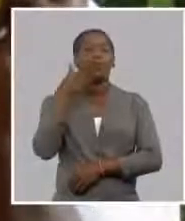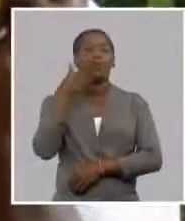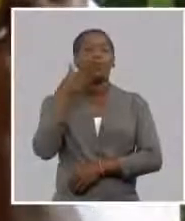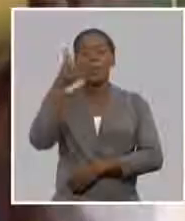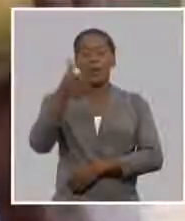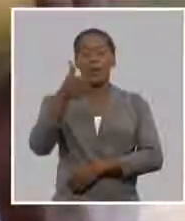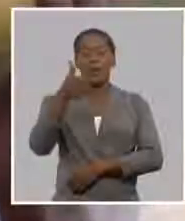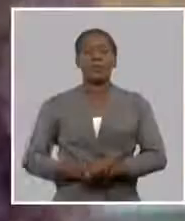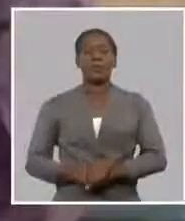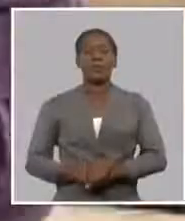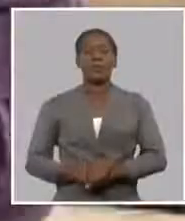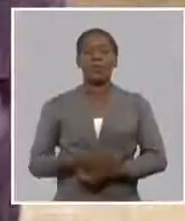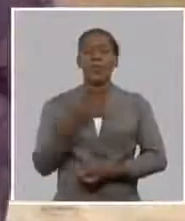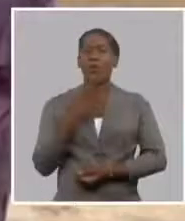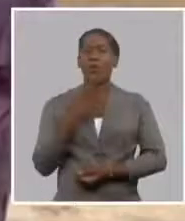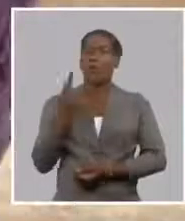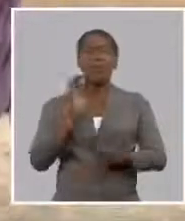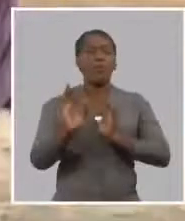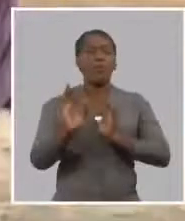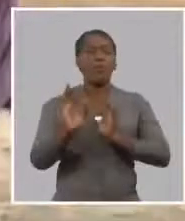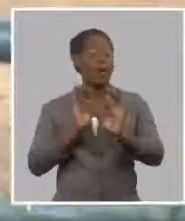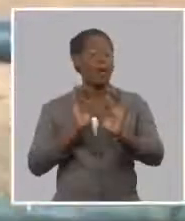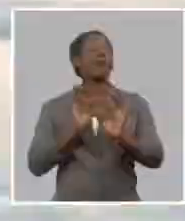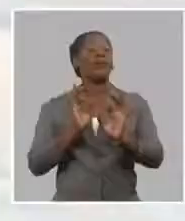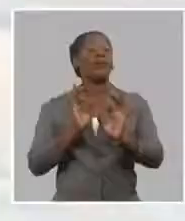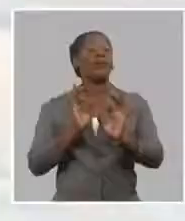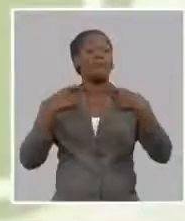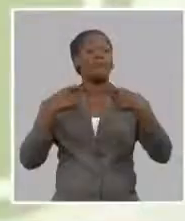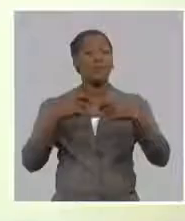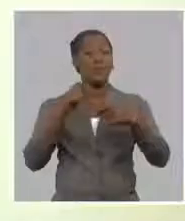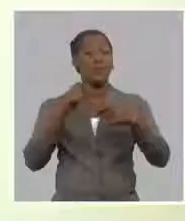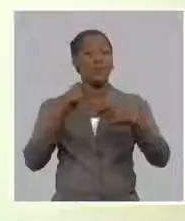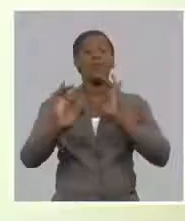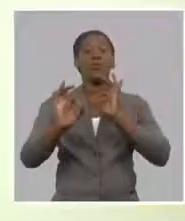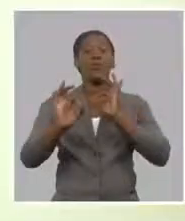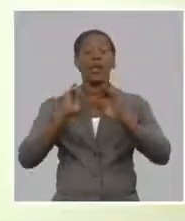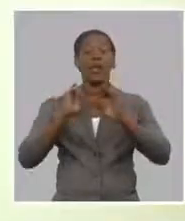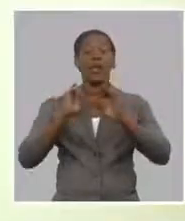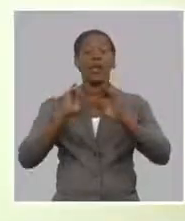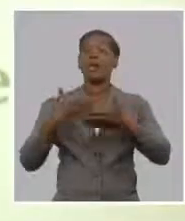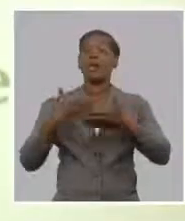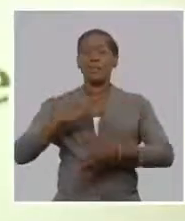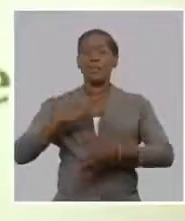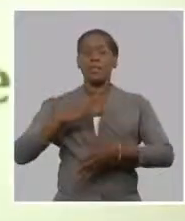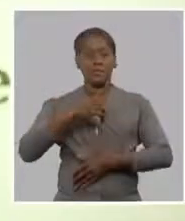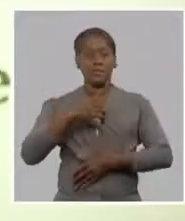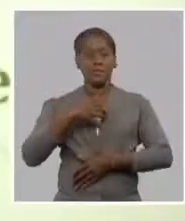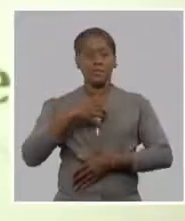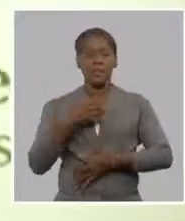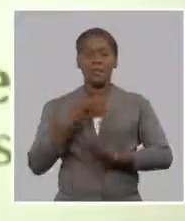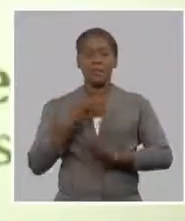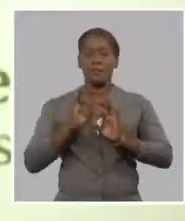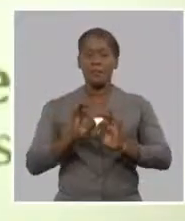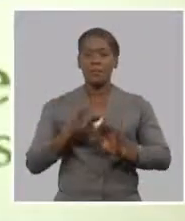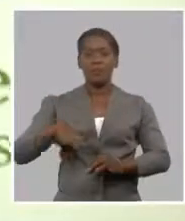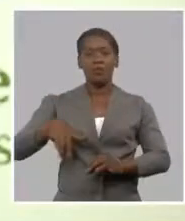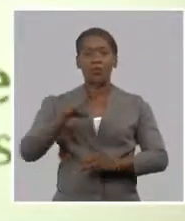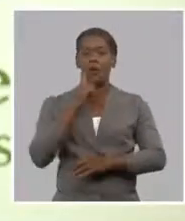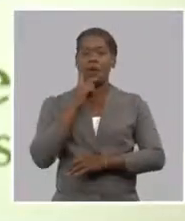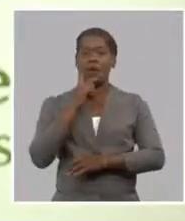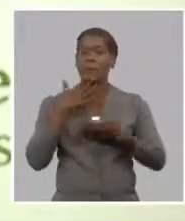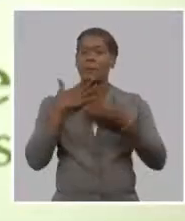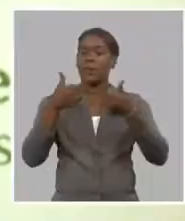mañana y cómo protegerlos empresa de seguros nacionales contigo siempre ante los